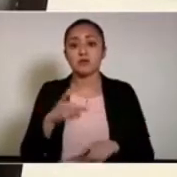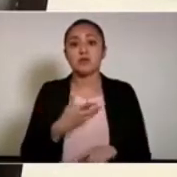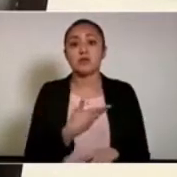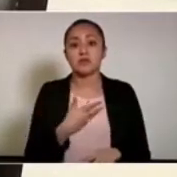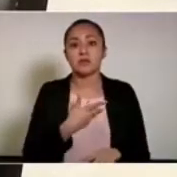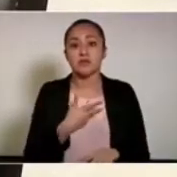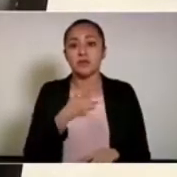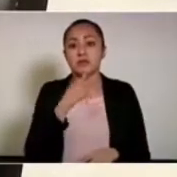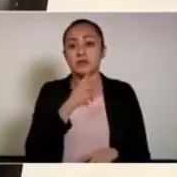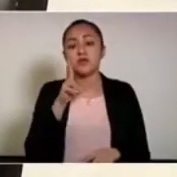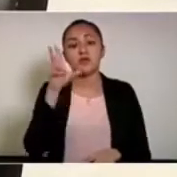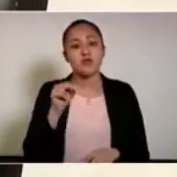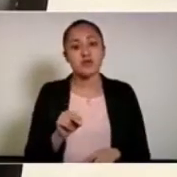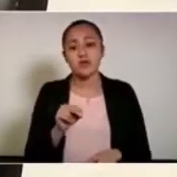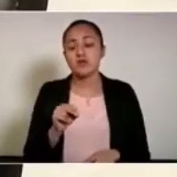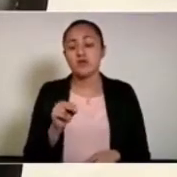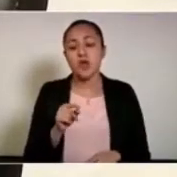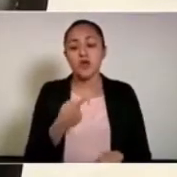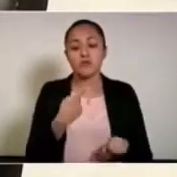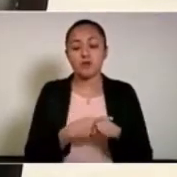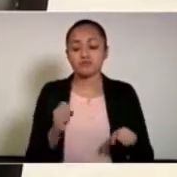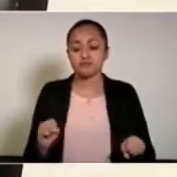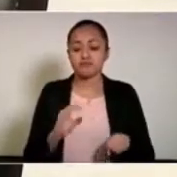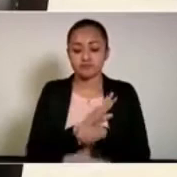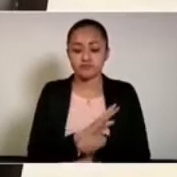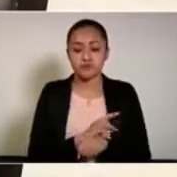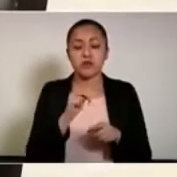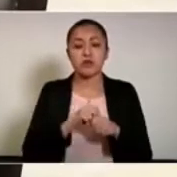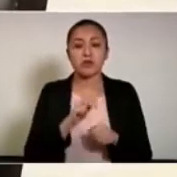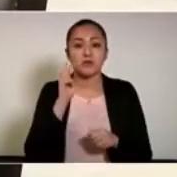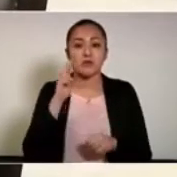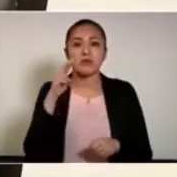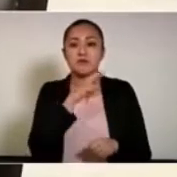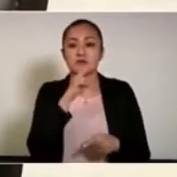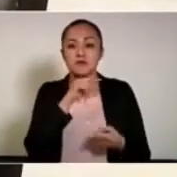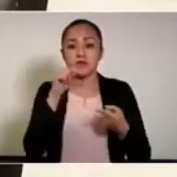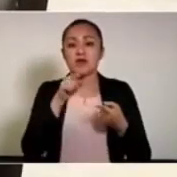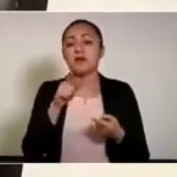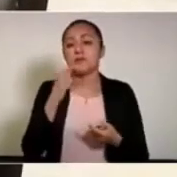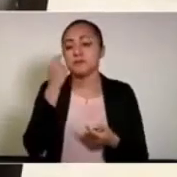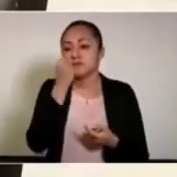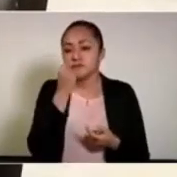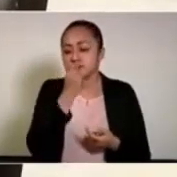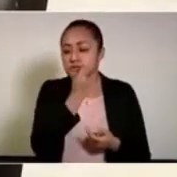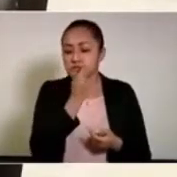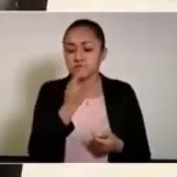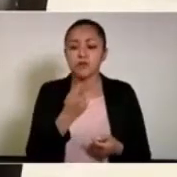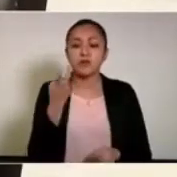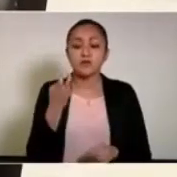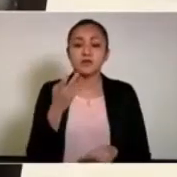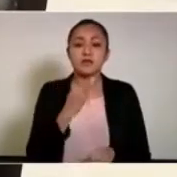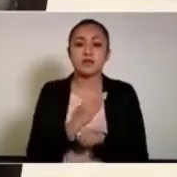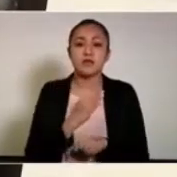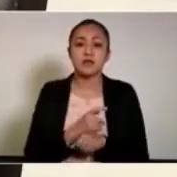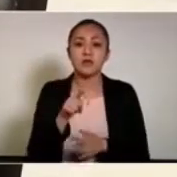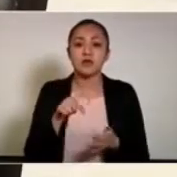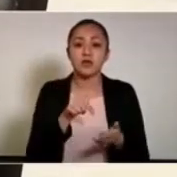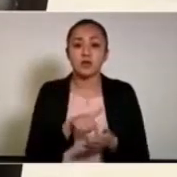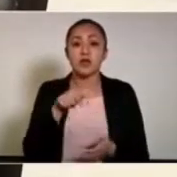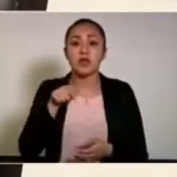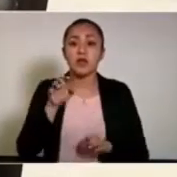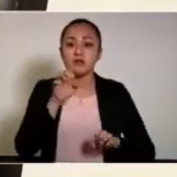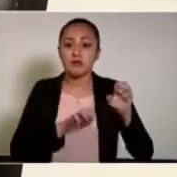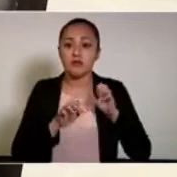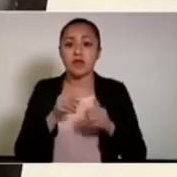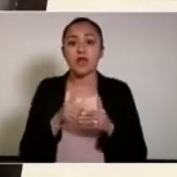obtenido resultados negativos por COVID-19 en la prueba rápida del hisopo. Esta prueba deberá hacerse en el lugar del